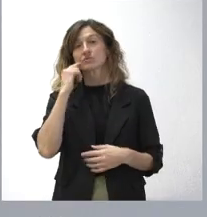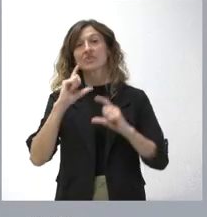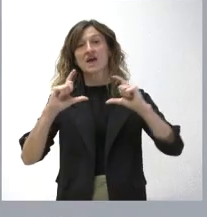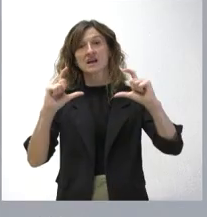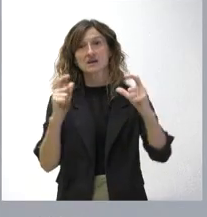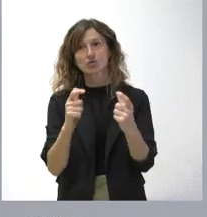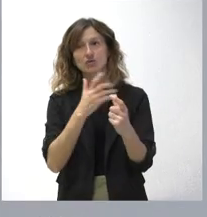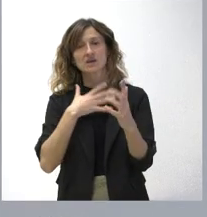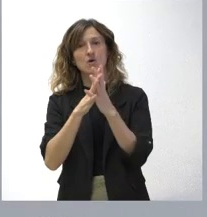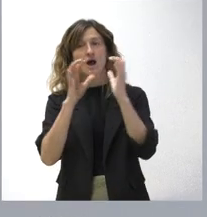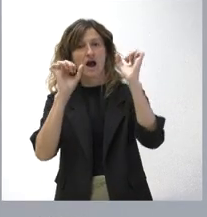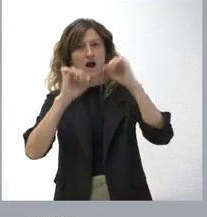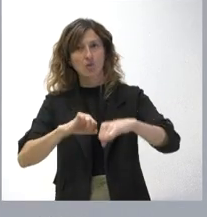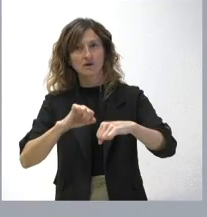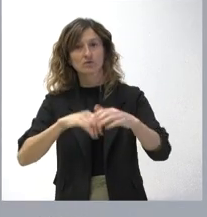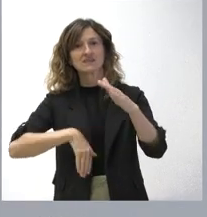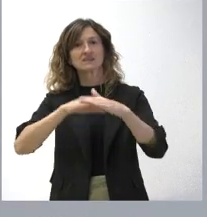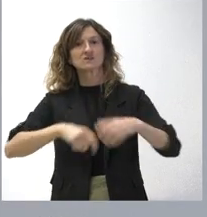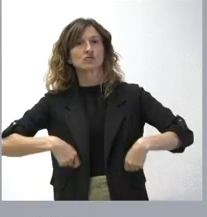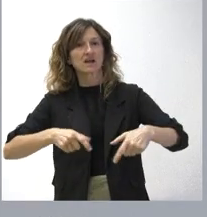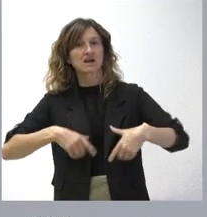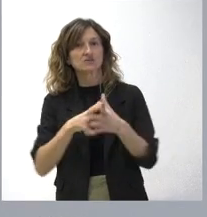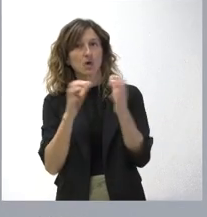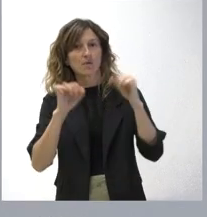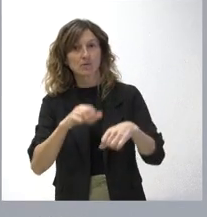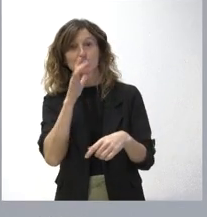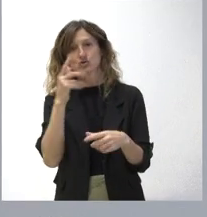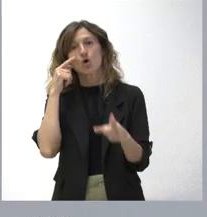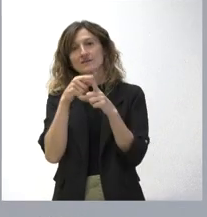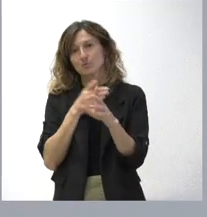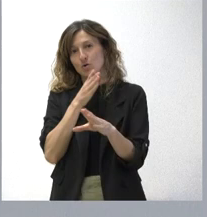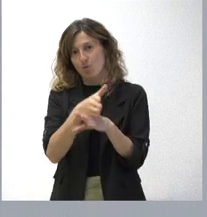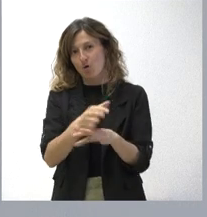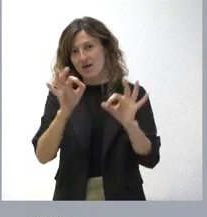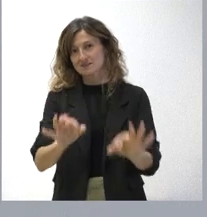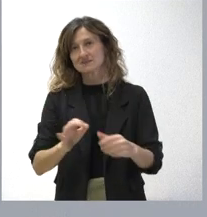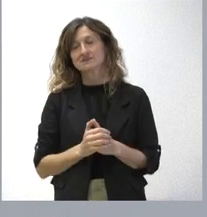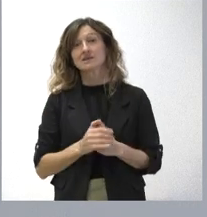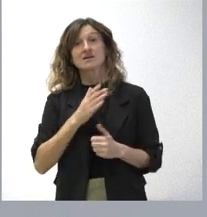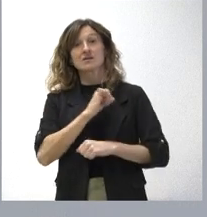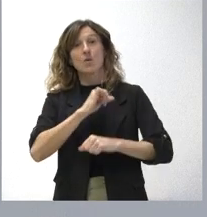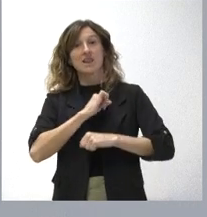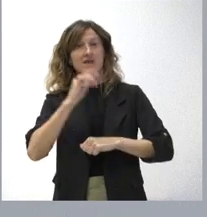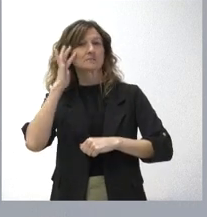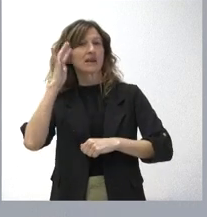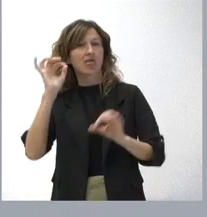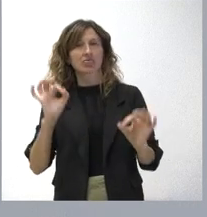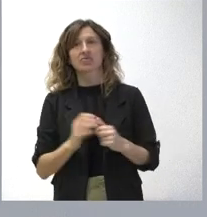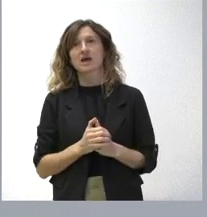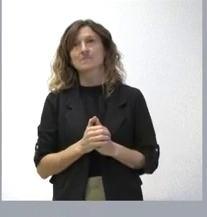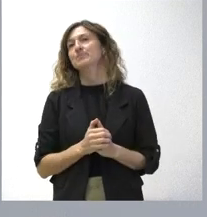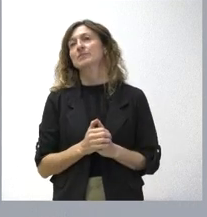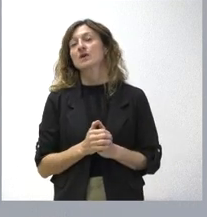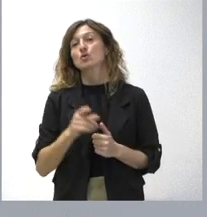a alcanzar un acuerdo y se va a aprobar el techo de gasto. Con esa intención voy, el mantener la esperanza. Usted que